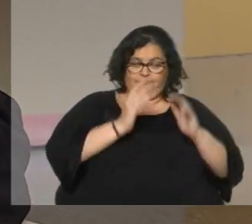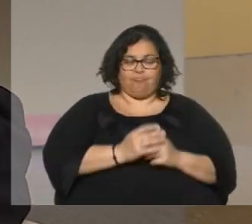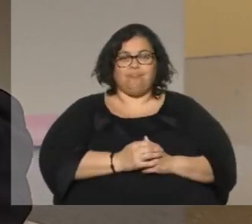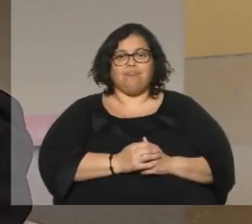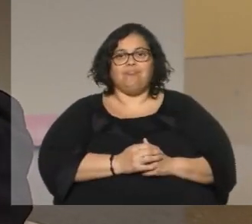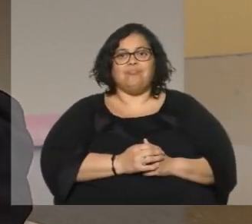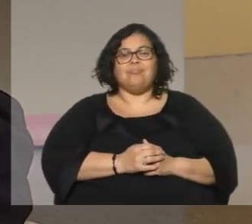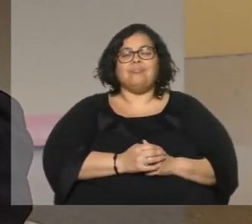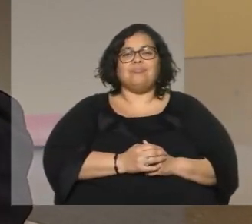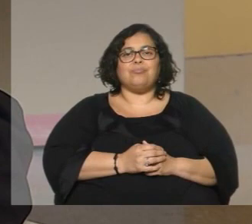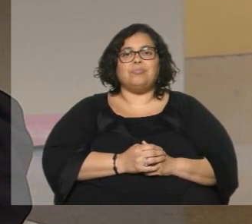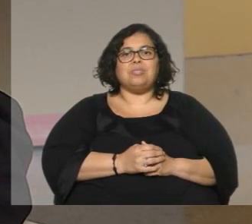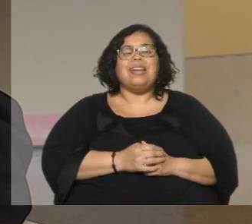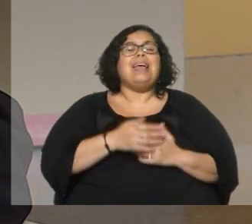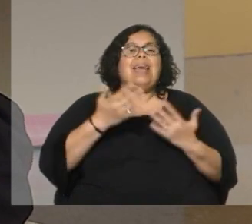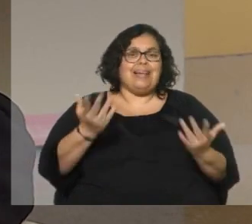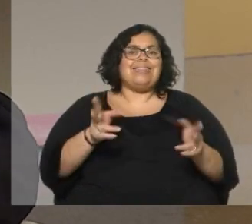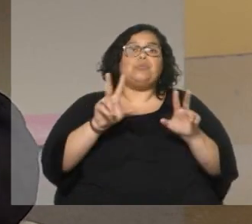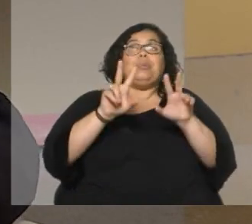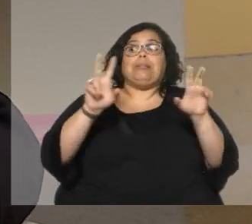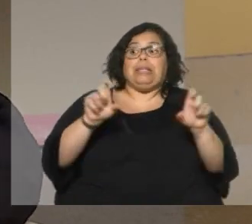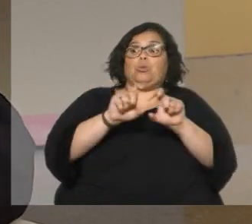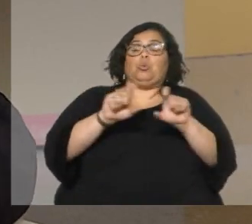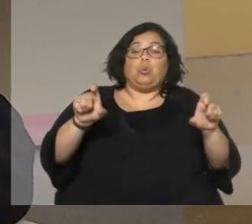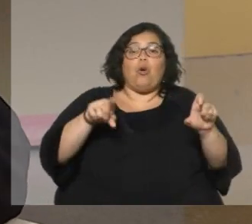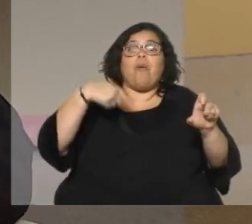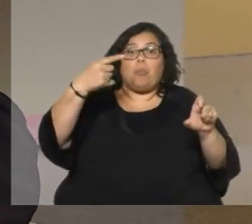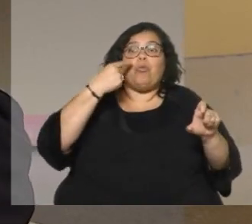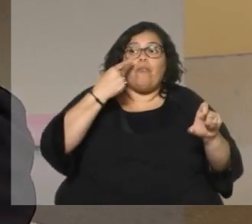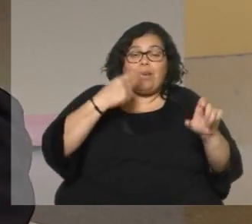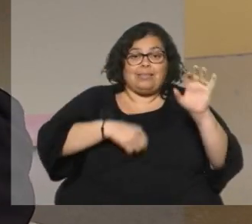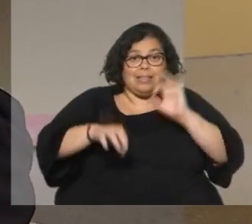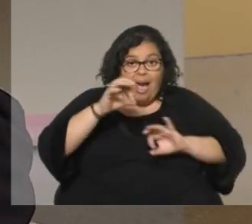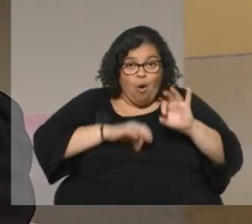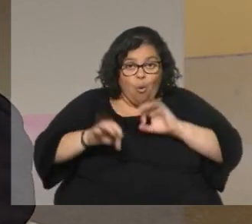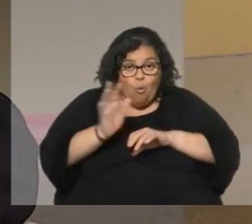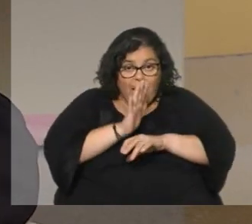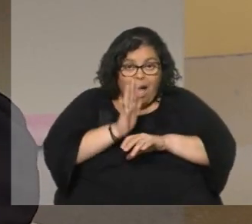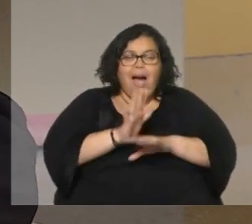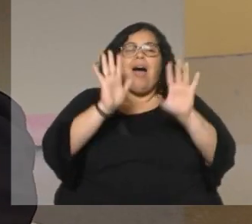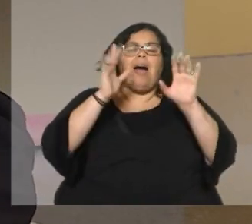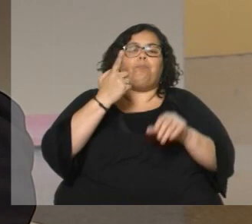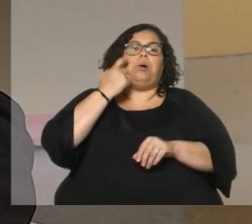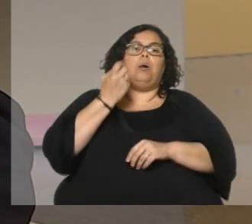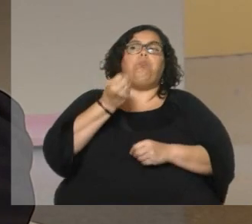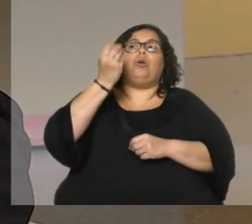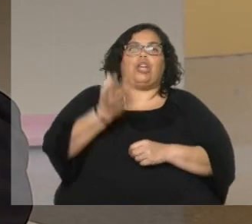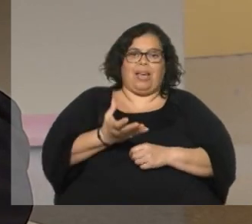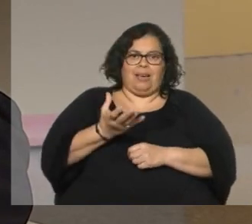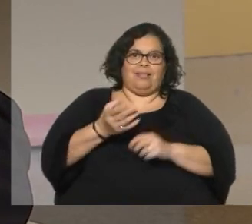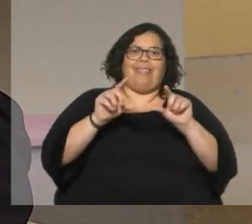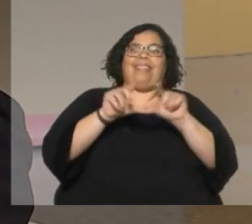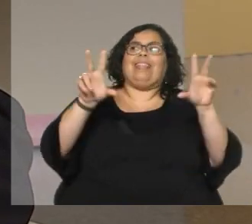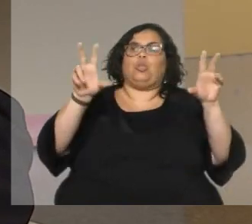tranquilo sí que es un título que cuando vos ves la obra te das cuenta por qué ese autor eligió justamente ese título como modo de